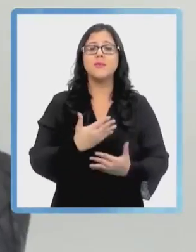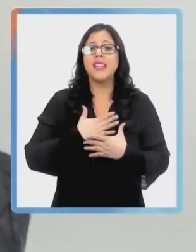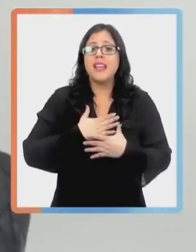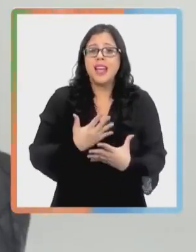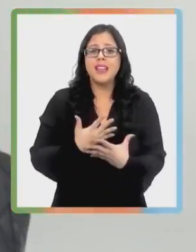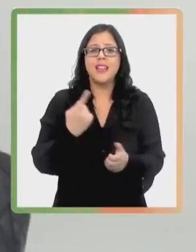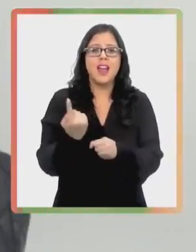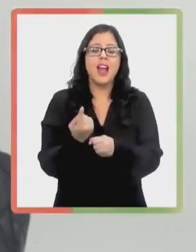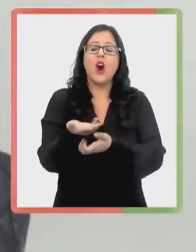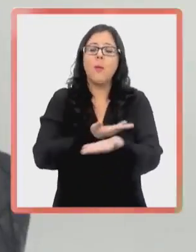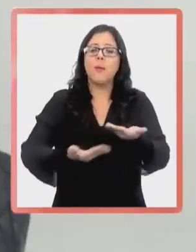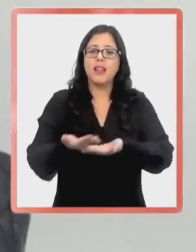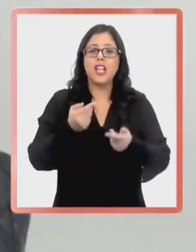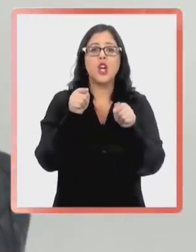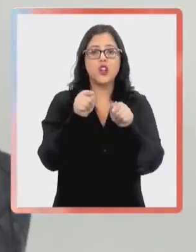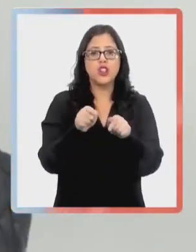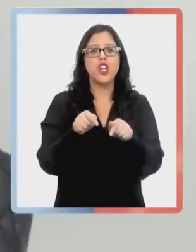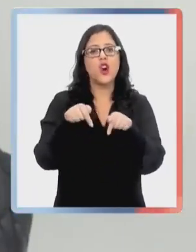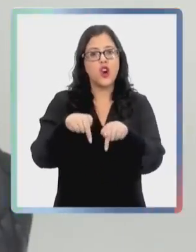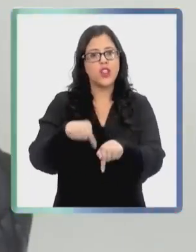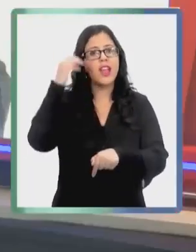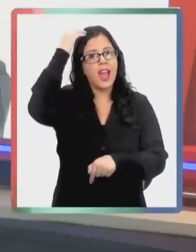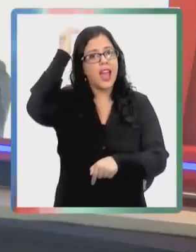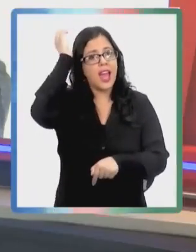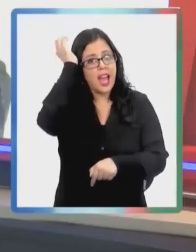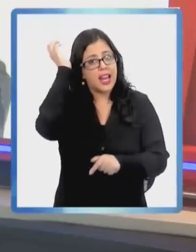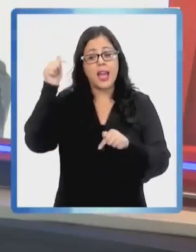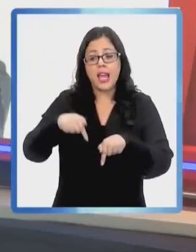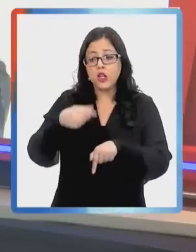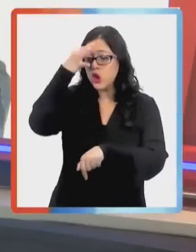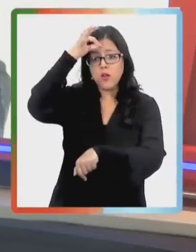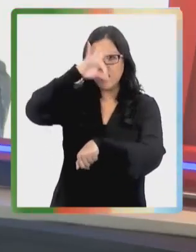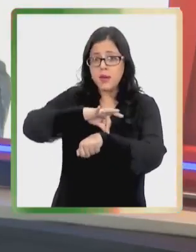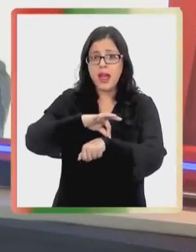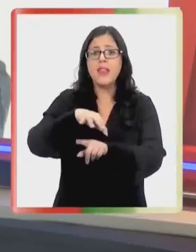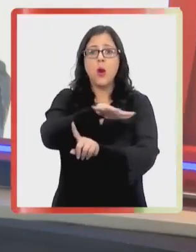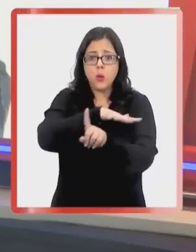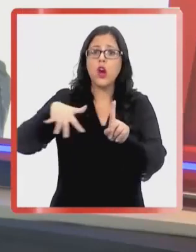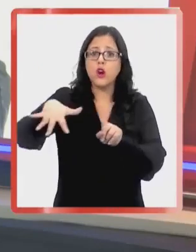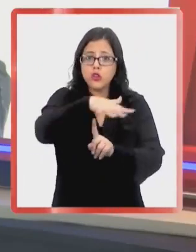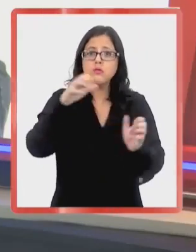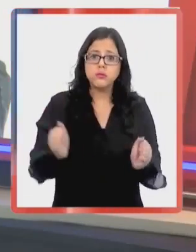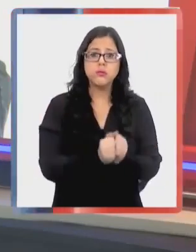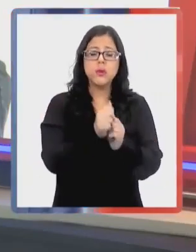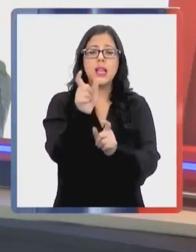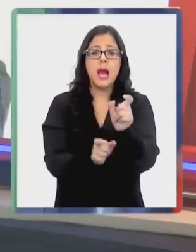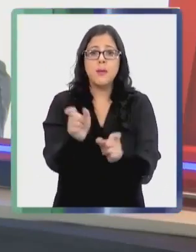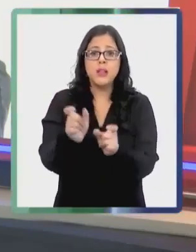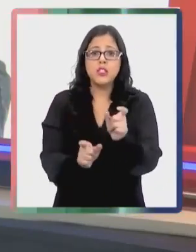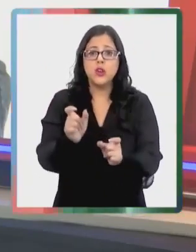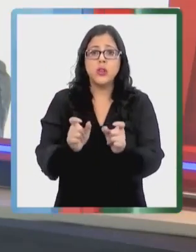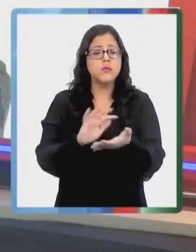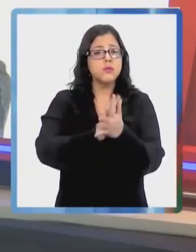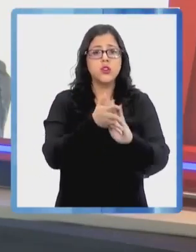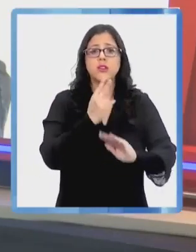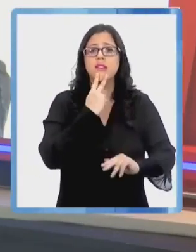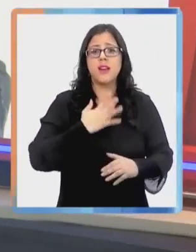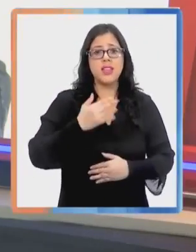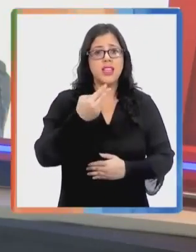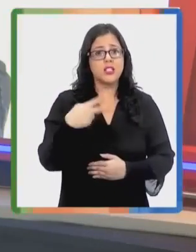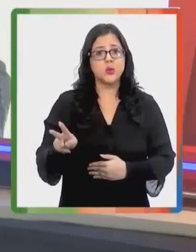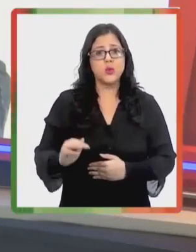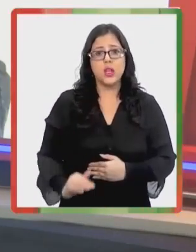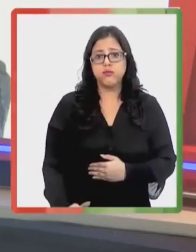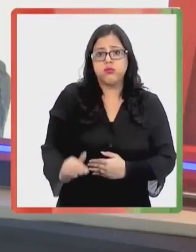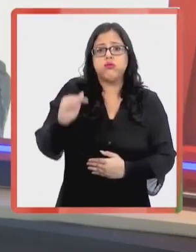Encantada, Scarlett, de compartir contigo hoy día. Esto no es una enfermedad, es una condición que acompaña a las personas durante toda su